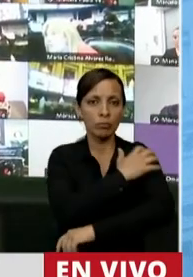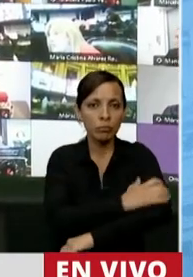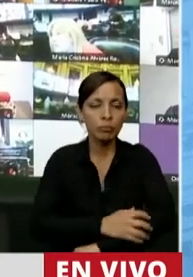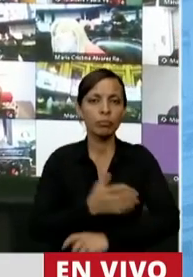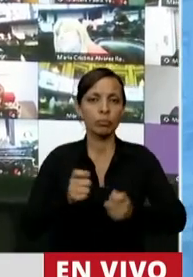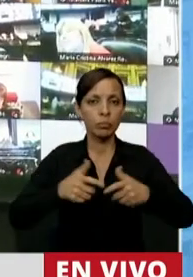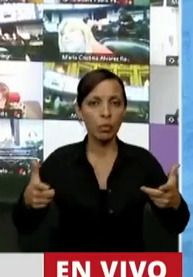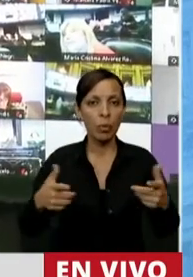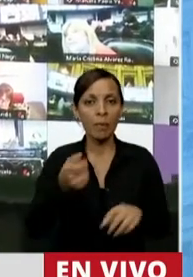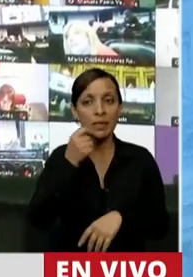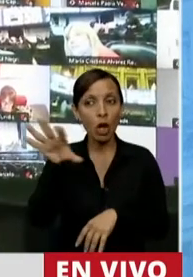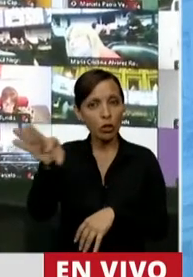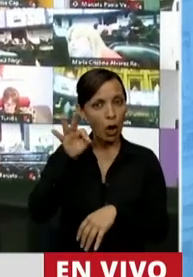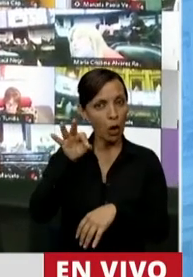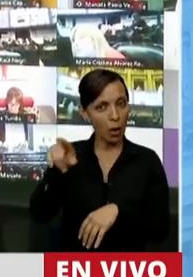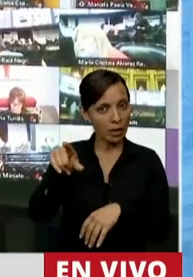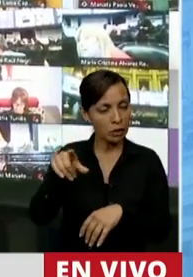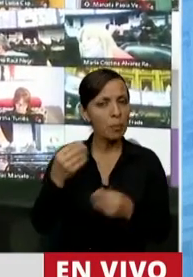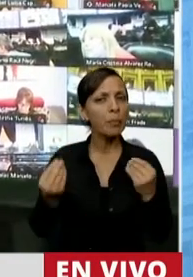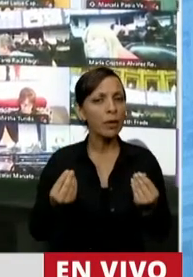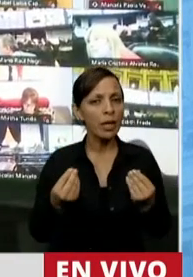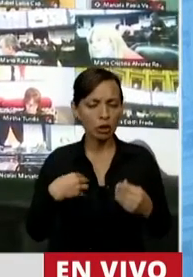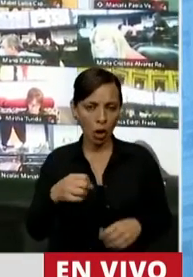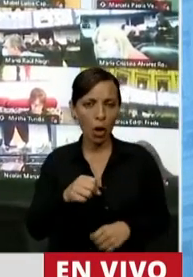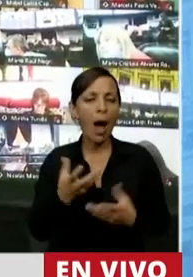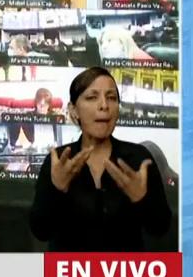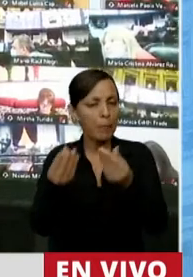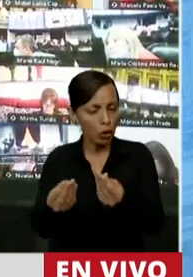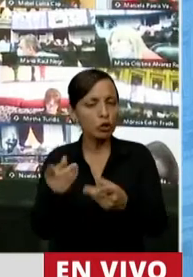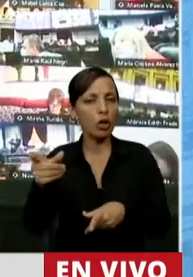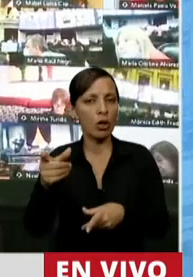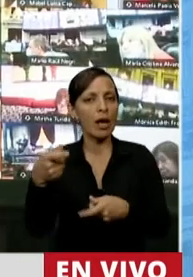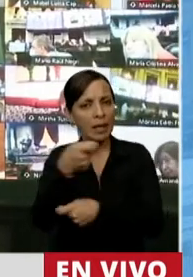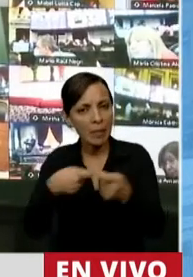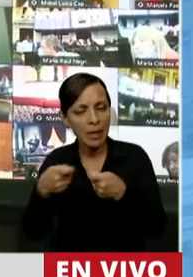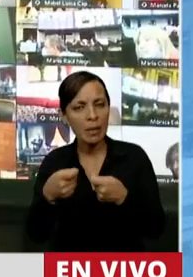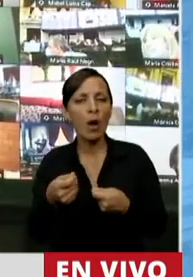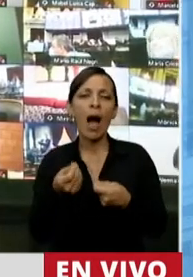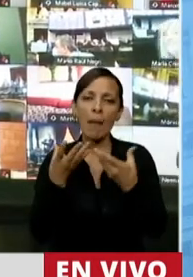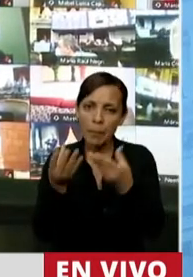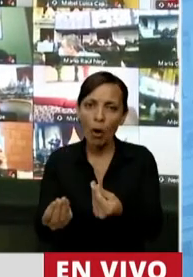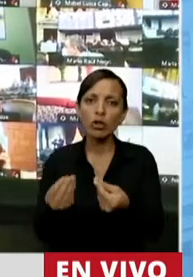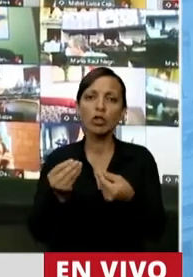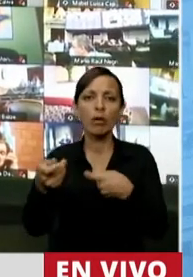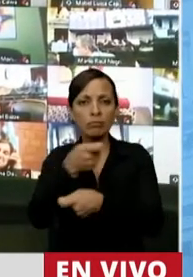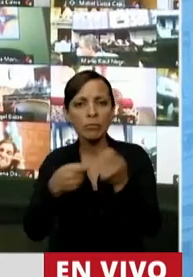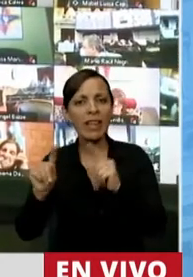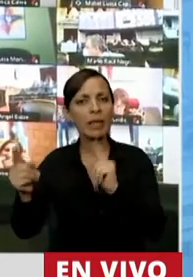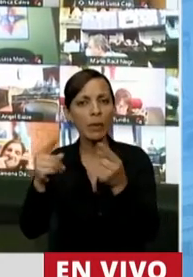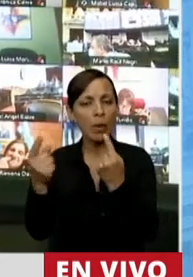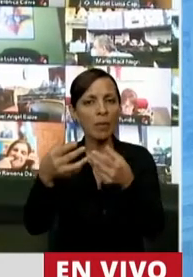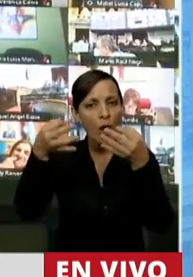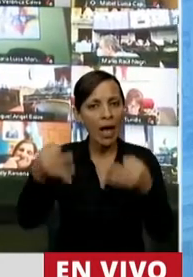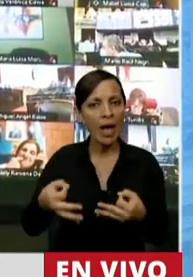Y si recojo el guante, señor Presidente, es porque banco al capitalismo, banco al liberalismo político, banco al individualismo